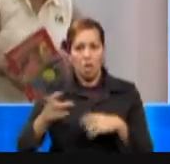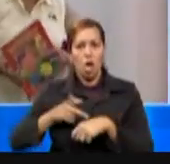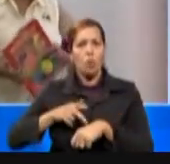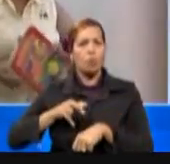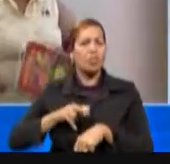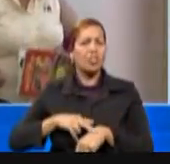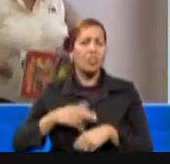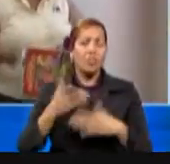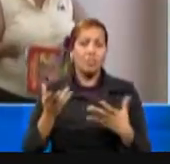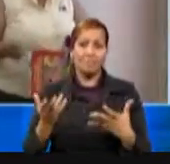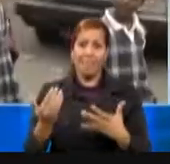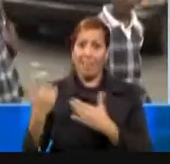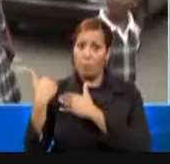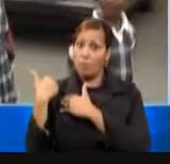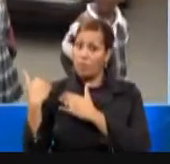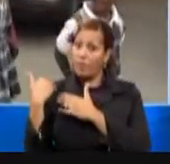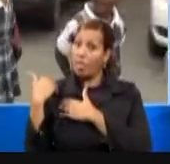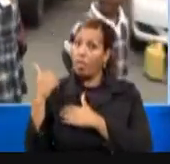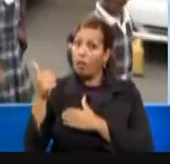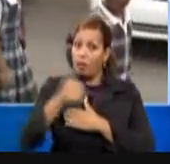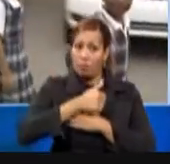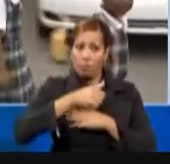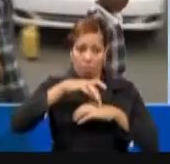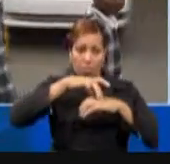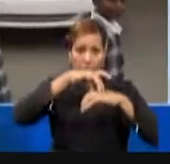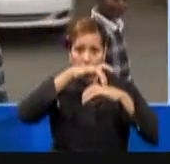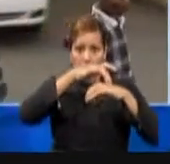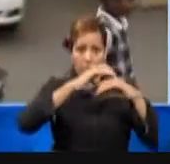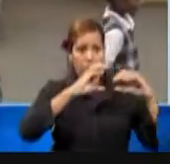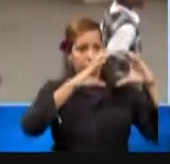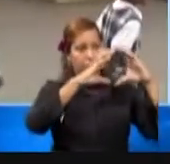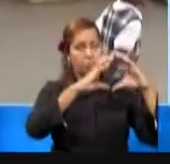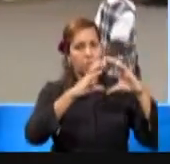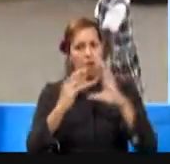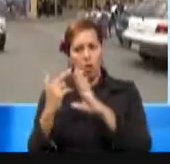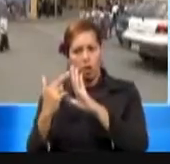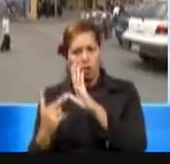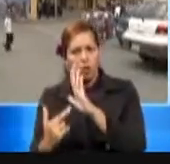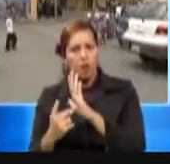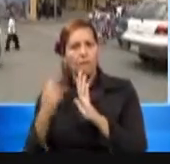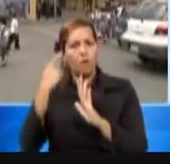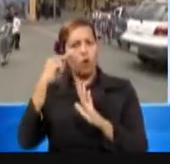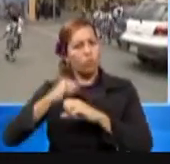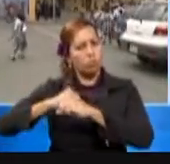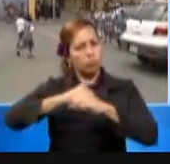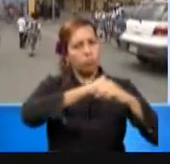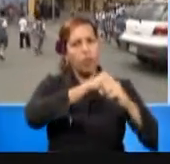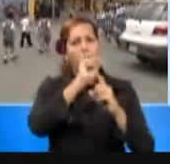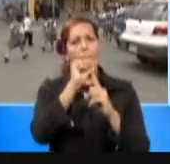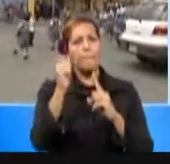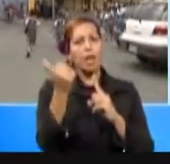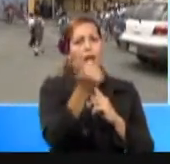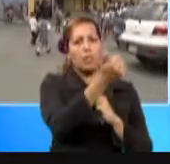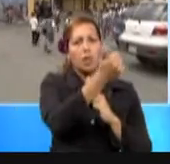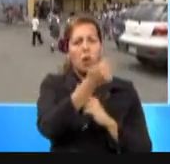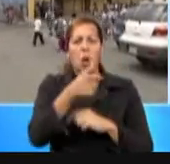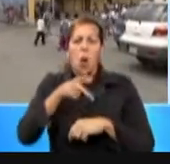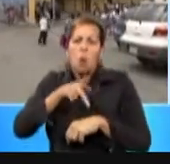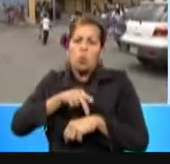caso omiso de su responsabilidad como ciudadano del mundo de adoptar una política energética y de protección ambiental sustentable.